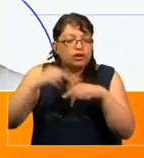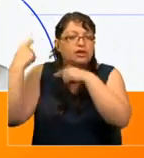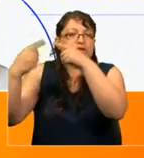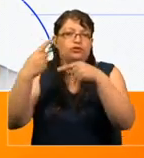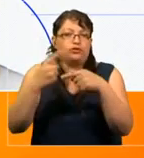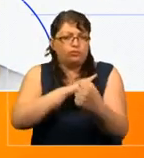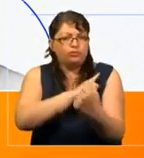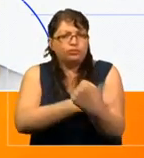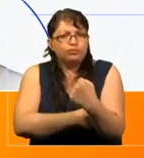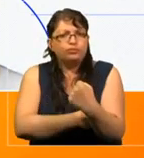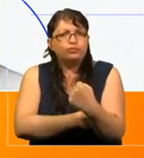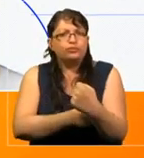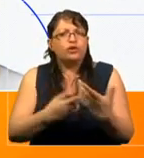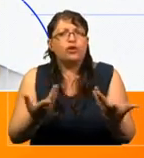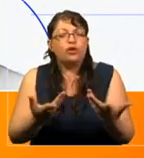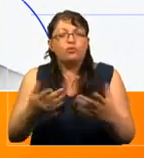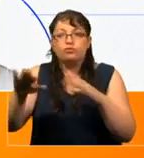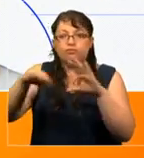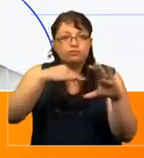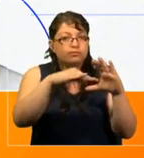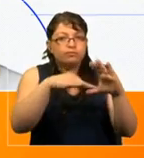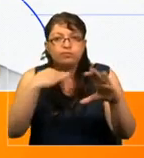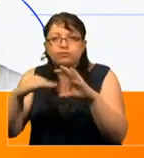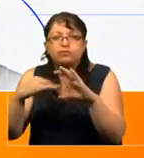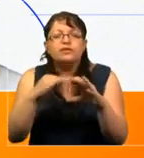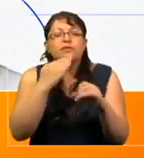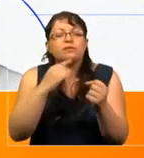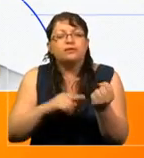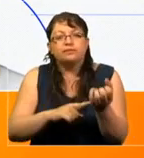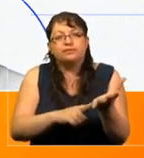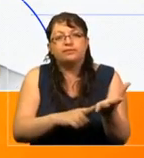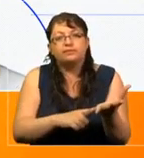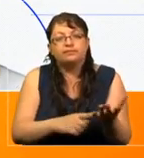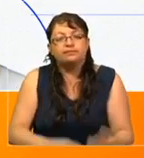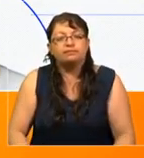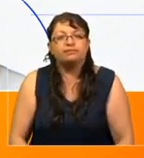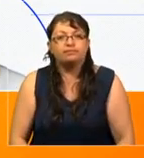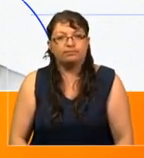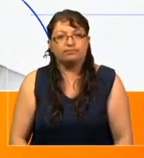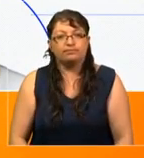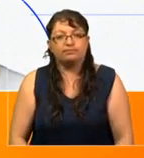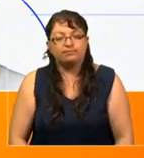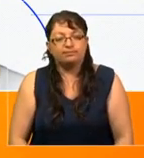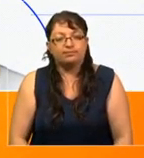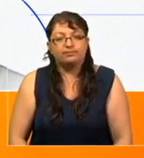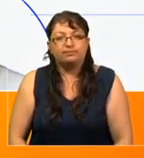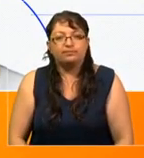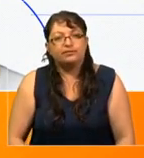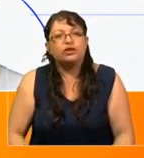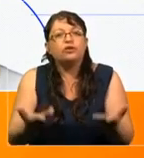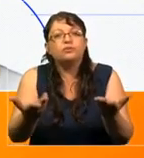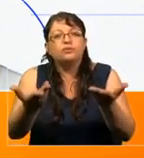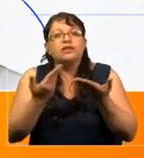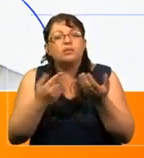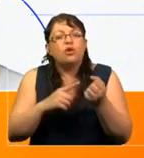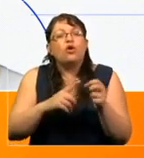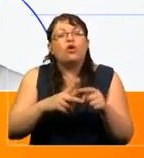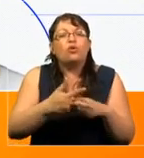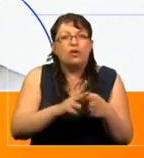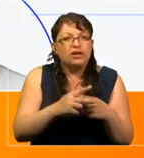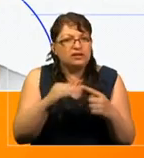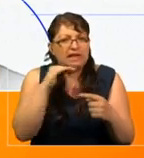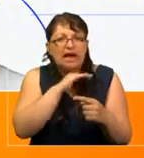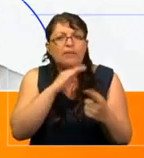Está empoderado por los mensajeros y por la tecnología que le dan estas herramientas rápido para